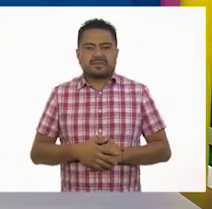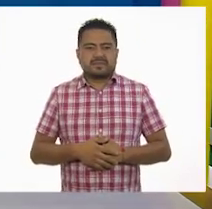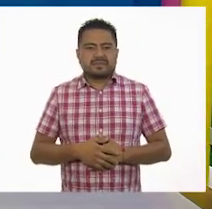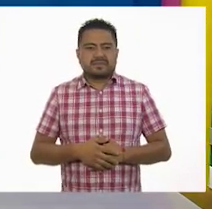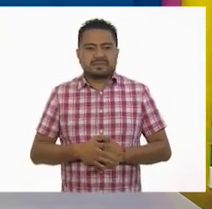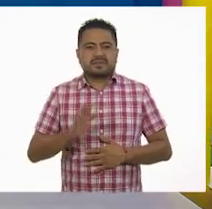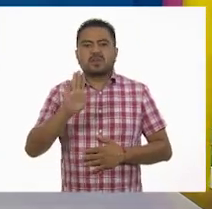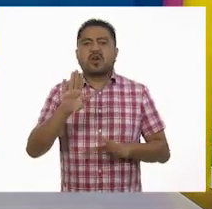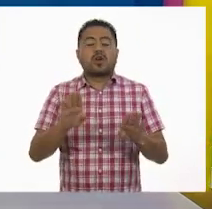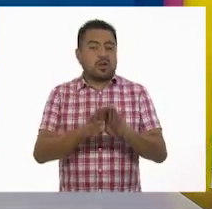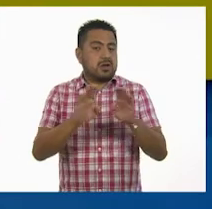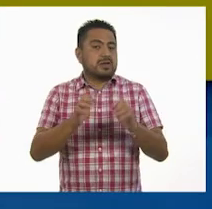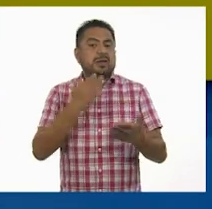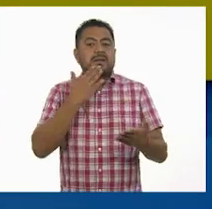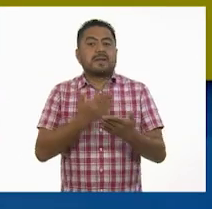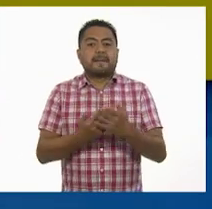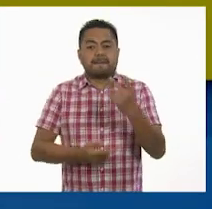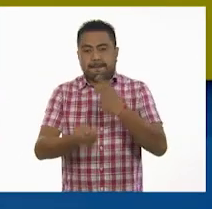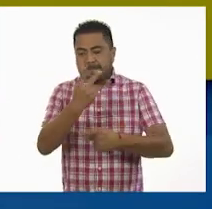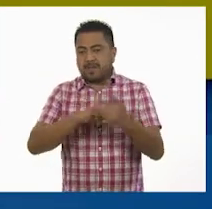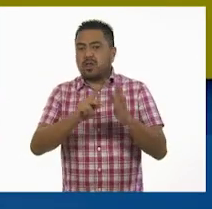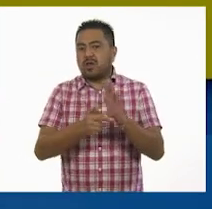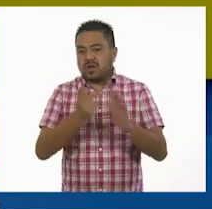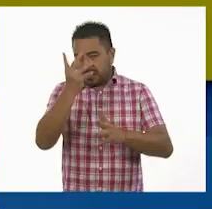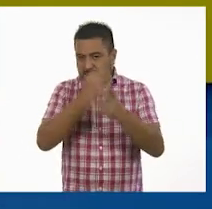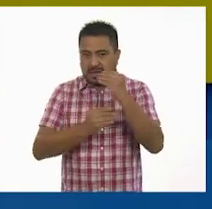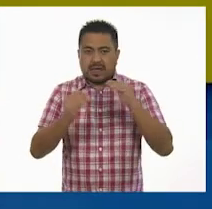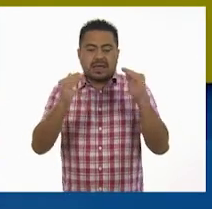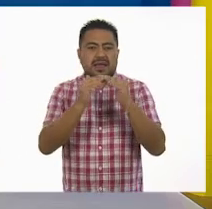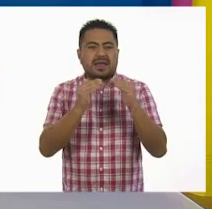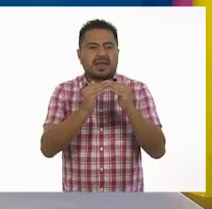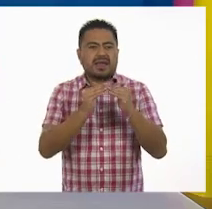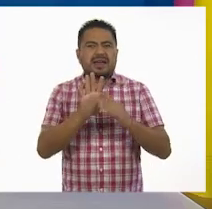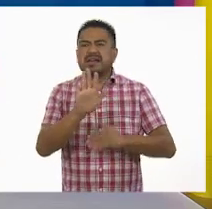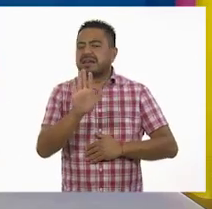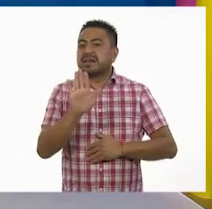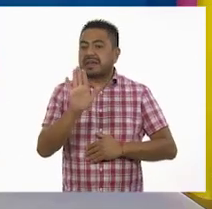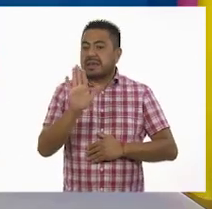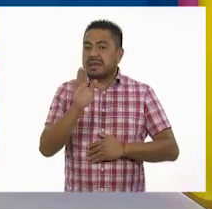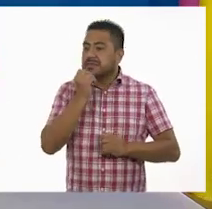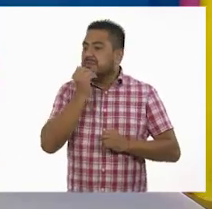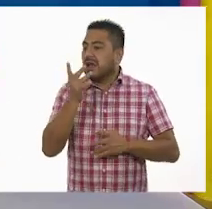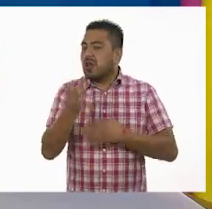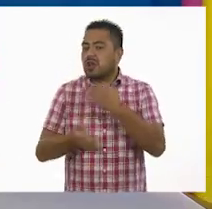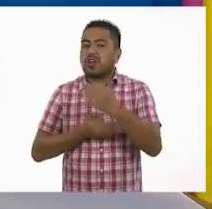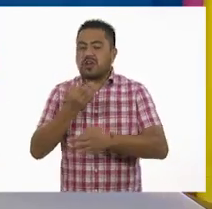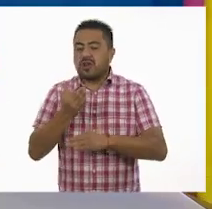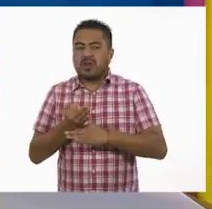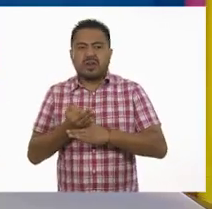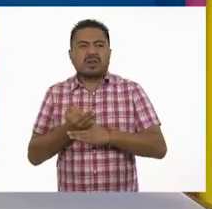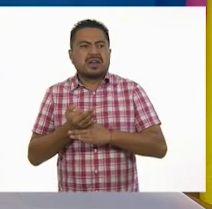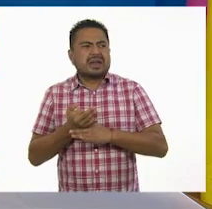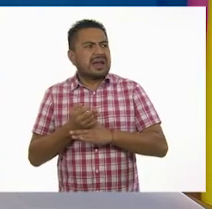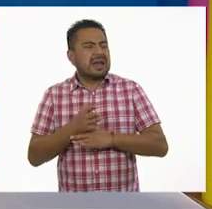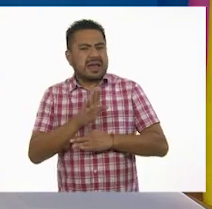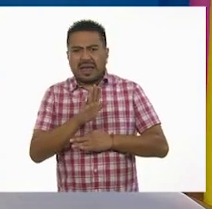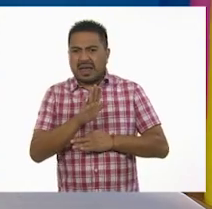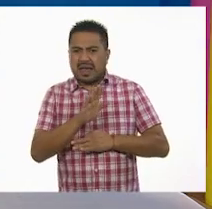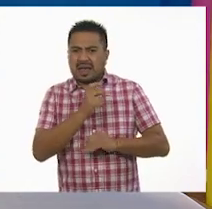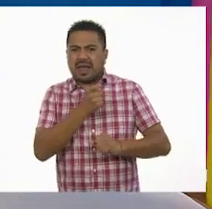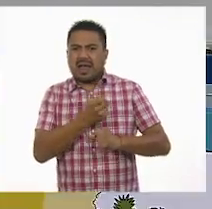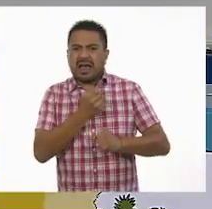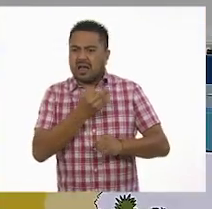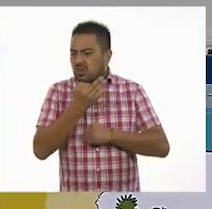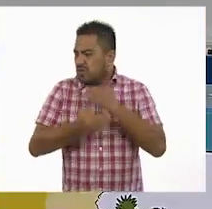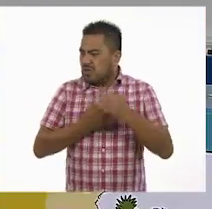Muy, ¿cómo están? Bienvenidos otra vez a Aprenden Casado. Elvira, te tengo una increíble noticia. ¿Qué tal el estudio? Ay, la noticia, una